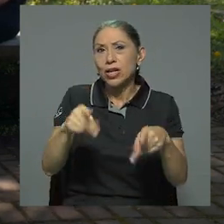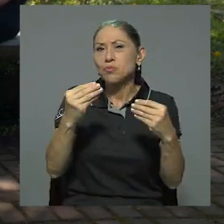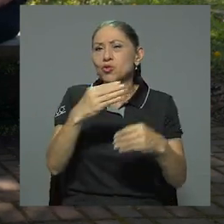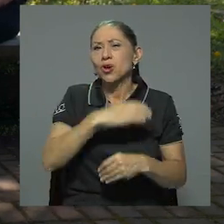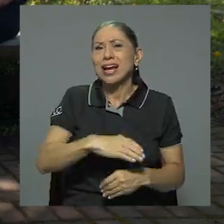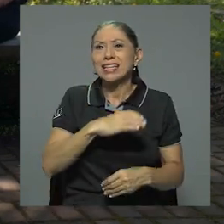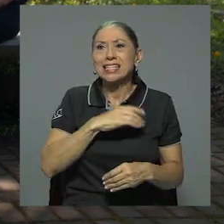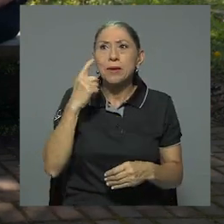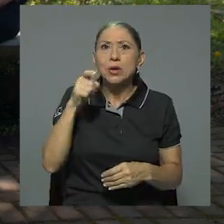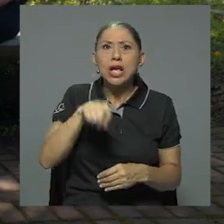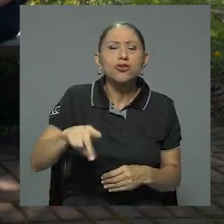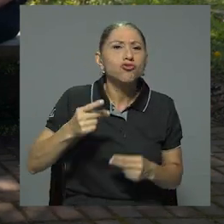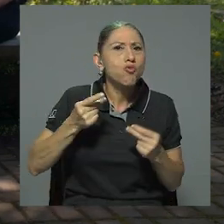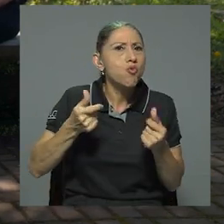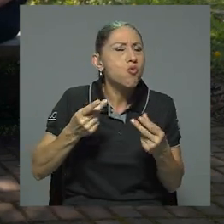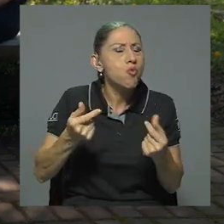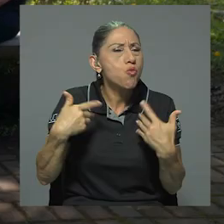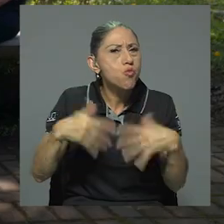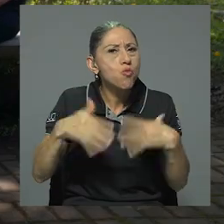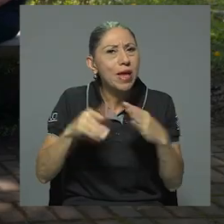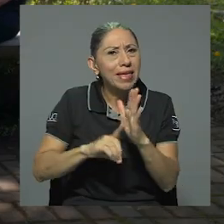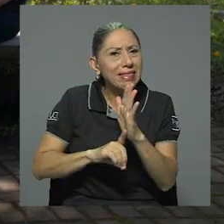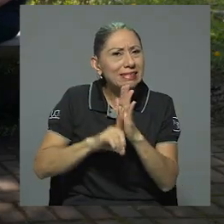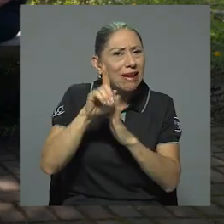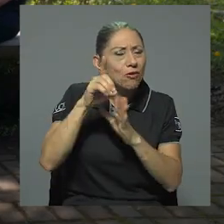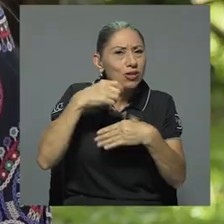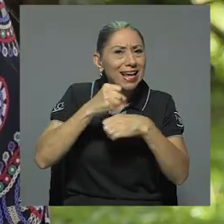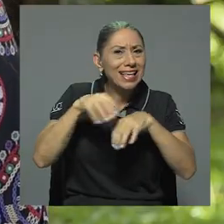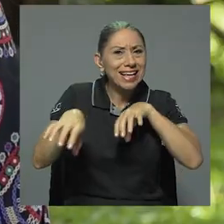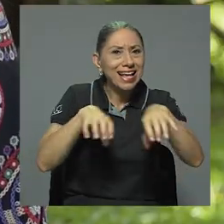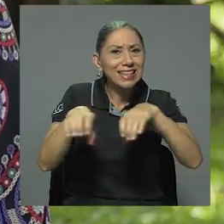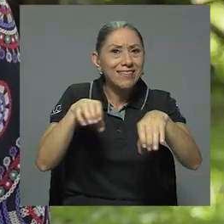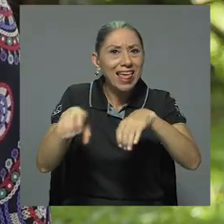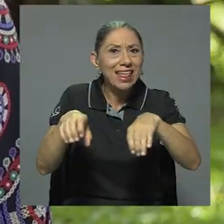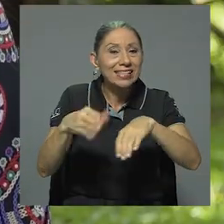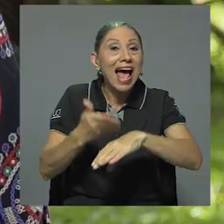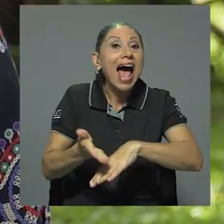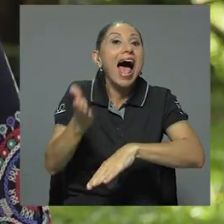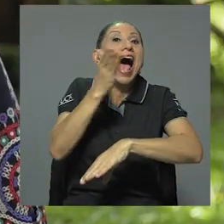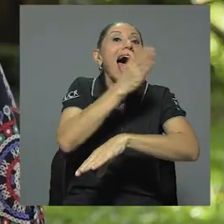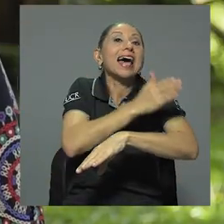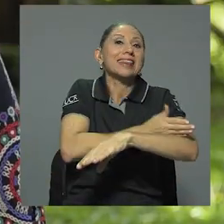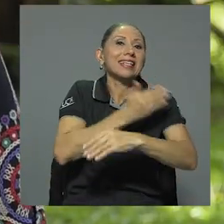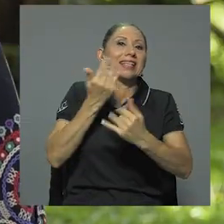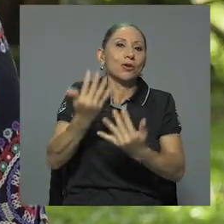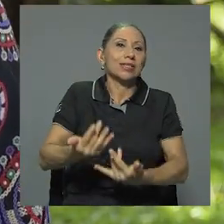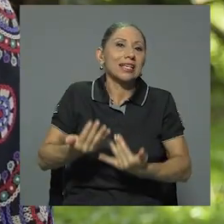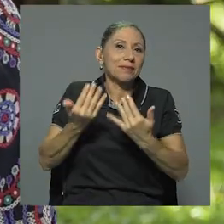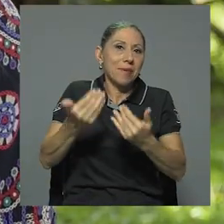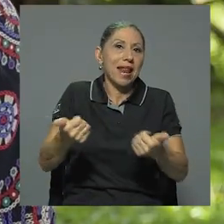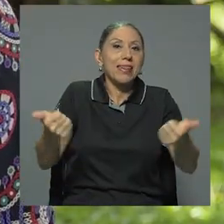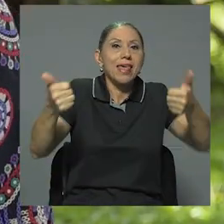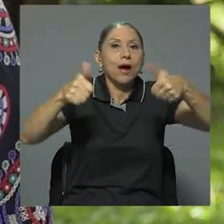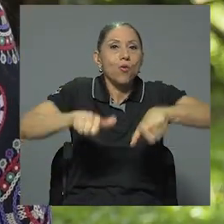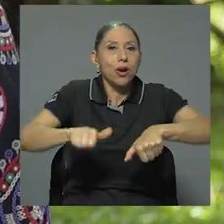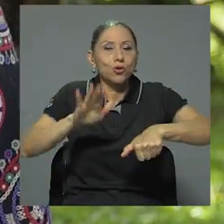por la precocidad, sea, desarrollan y hacen actividades antes de lo esperado de acuerdo para su edad. Pero la realidad es que a veces